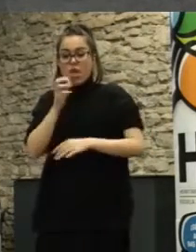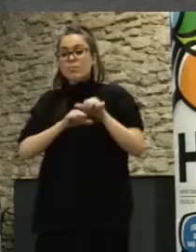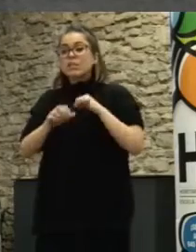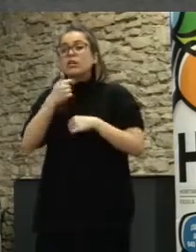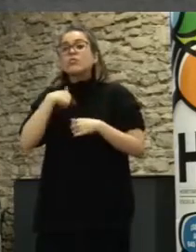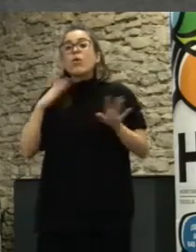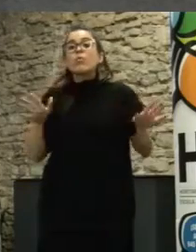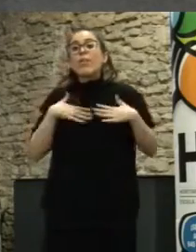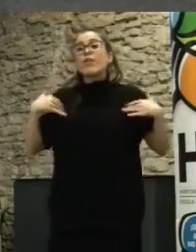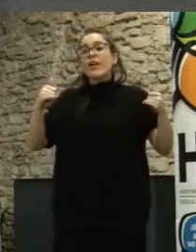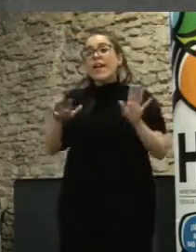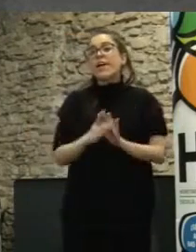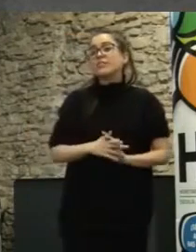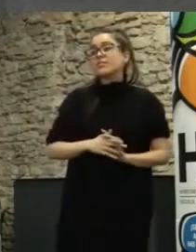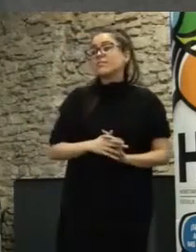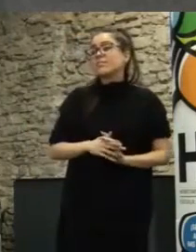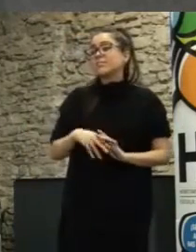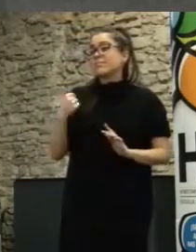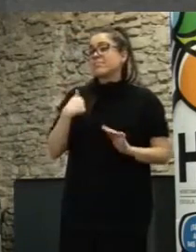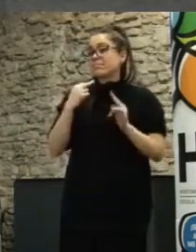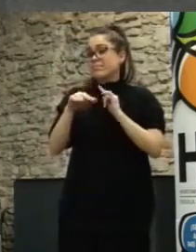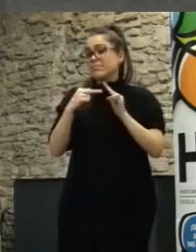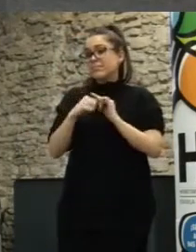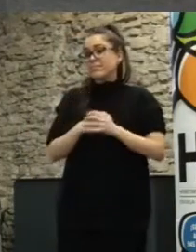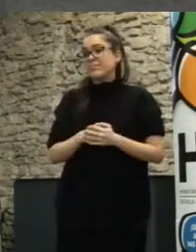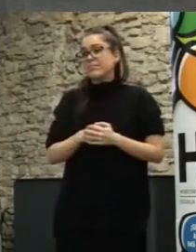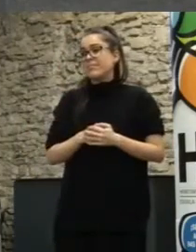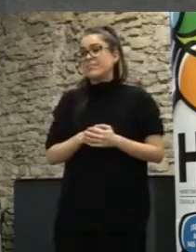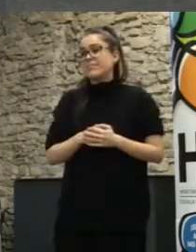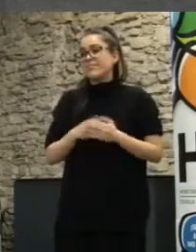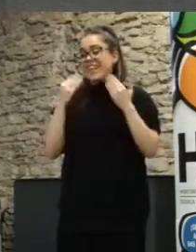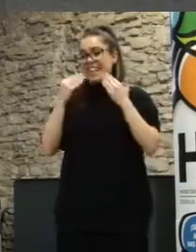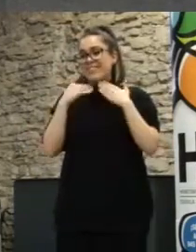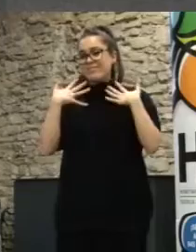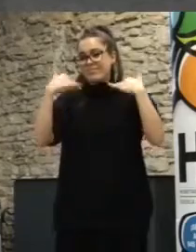disposición para aclarar cualquier tipo de duda nada más muchas gracias